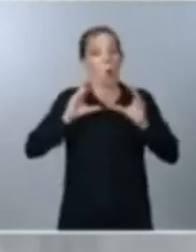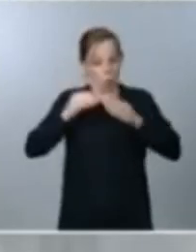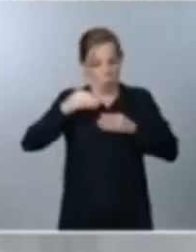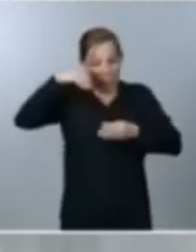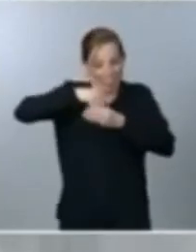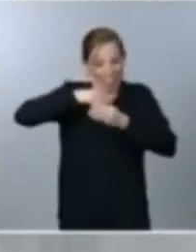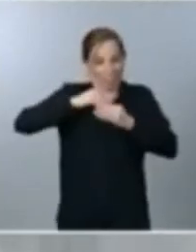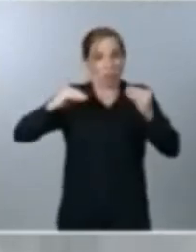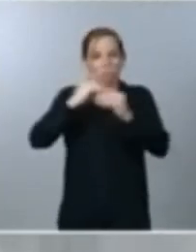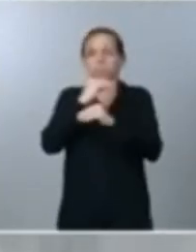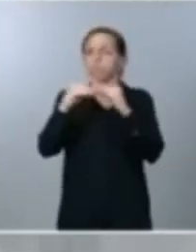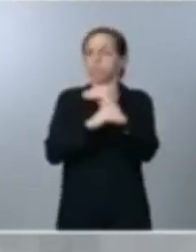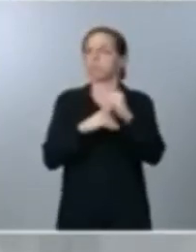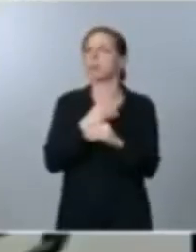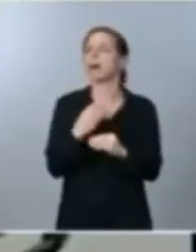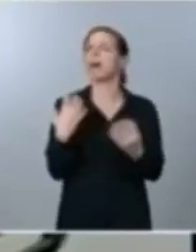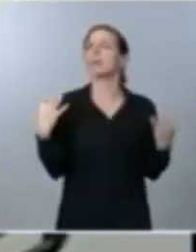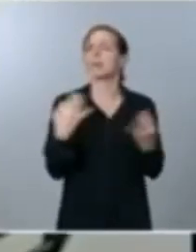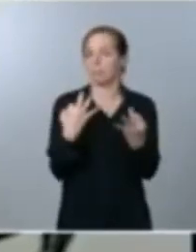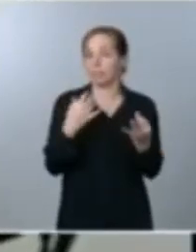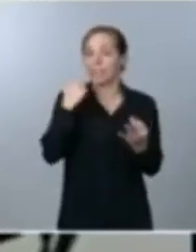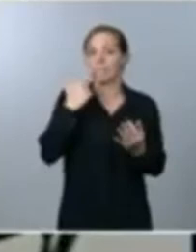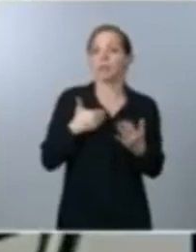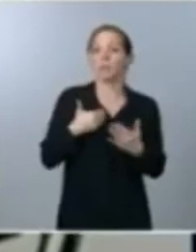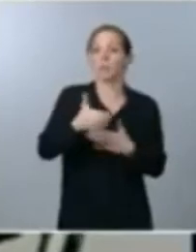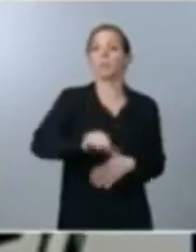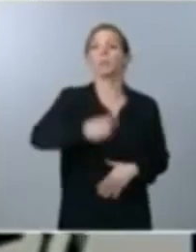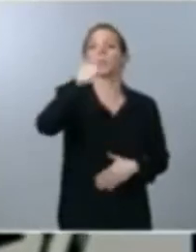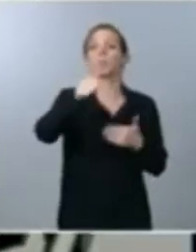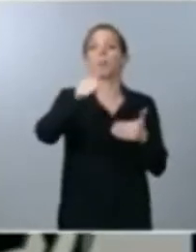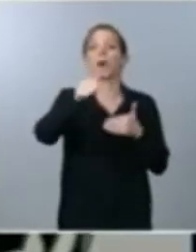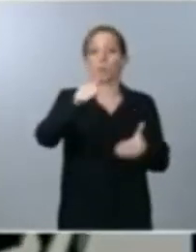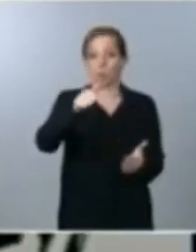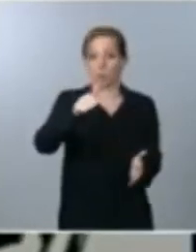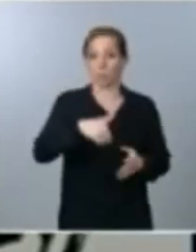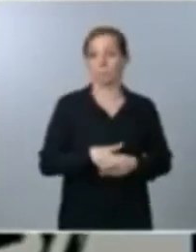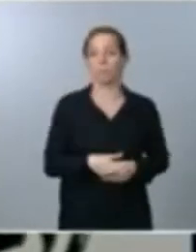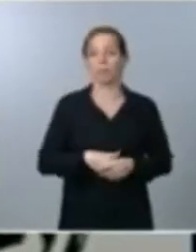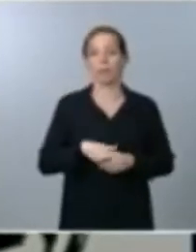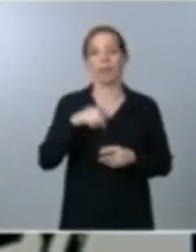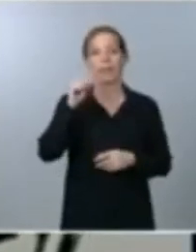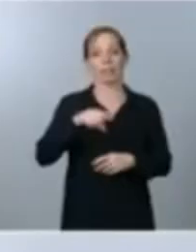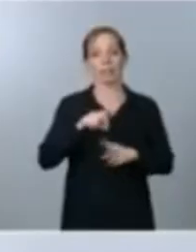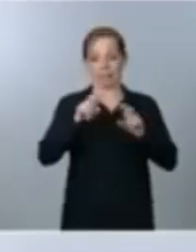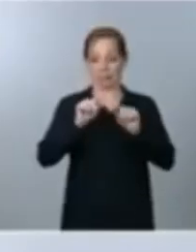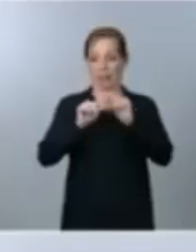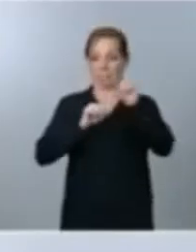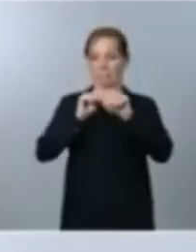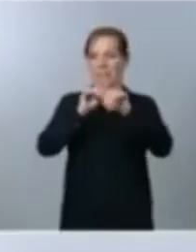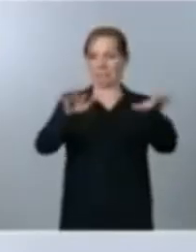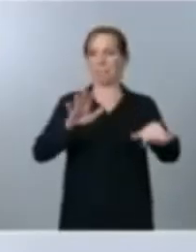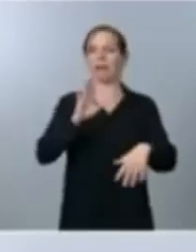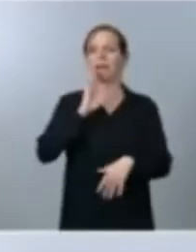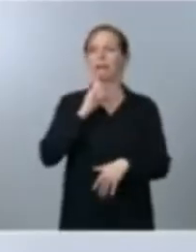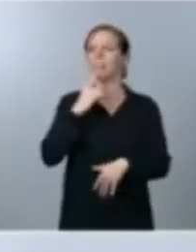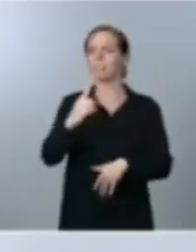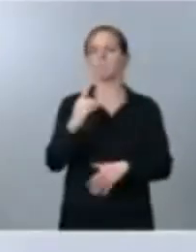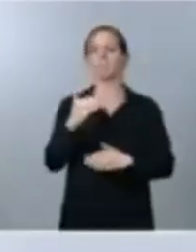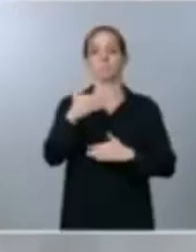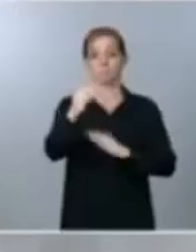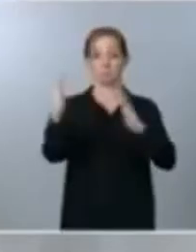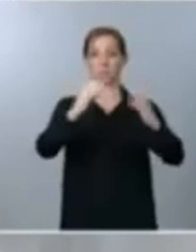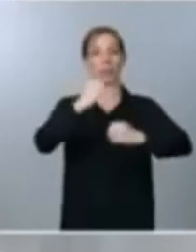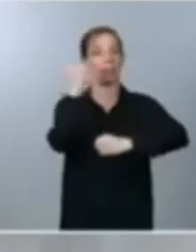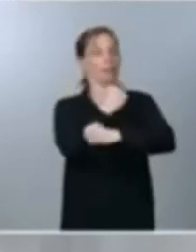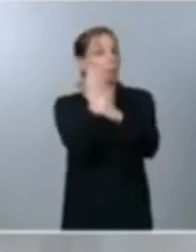ese tema cuándo se van a aprobar presidente y también sobre la pandemia usted hablaba de una Navidad diferente de una Navidad sin